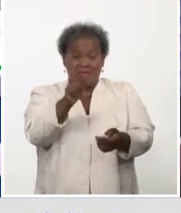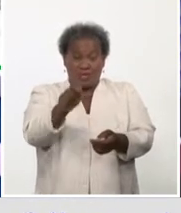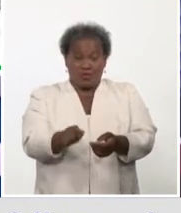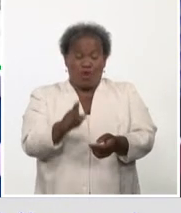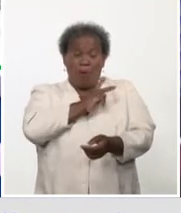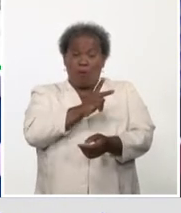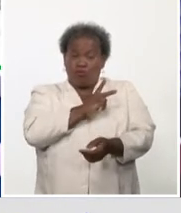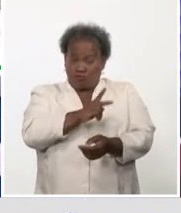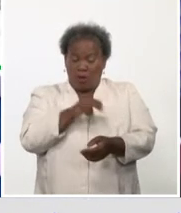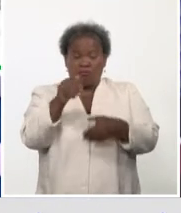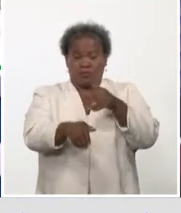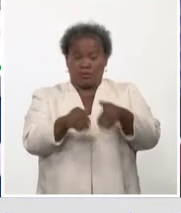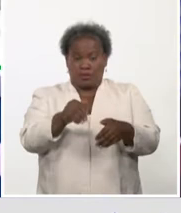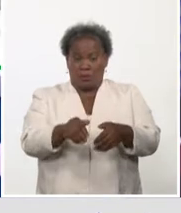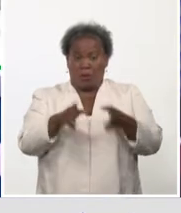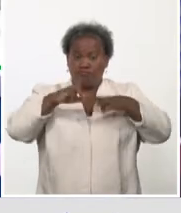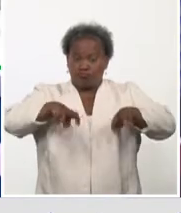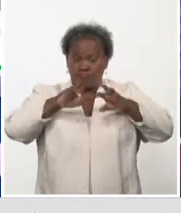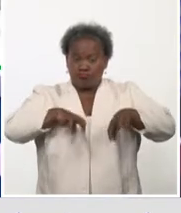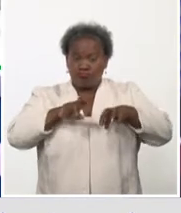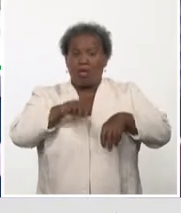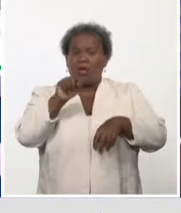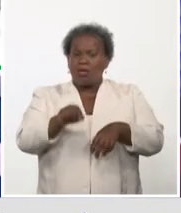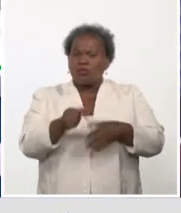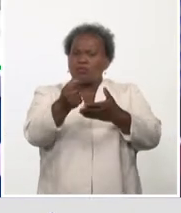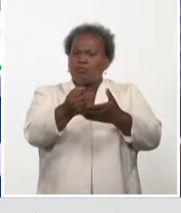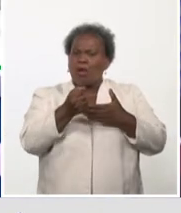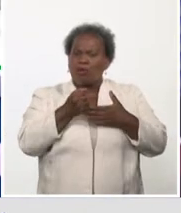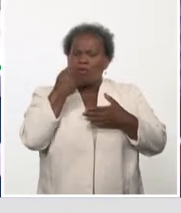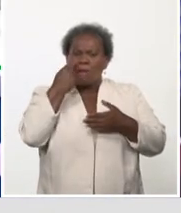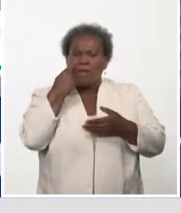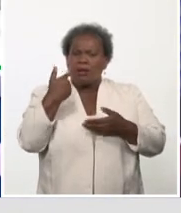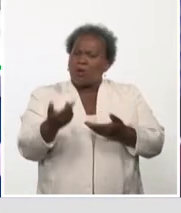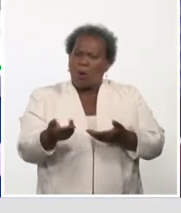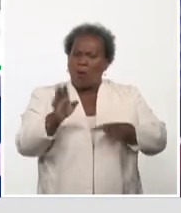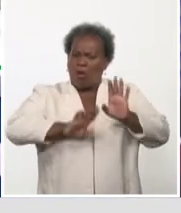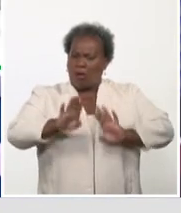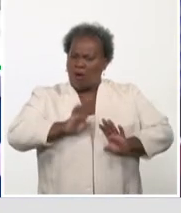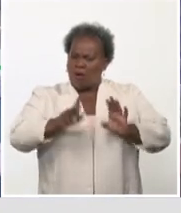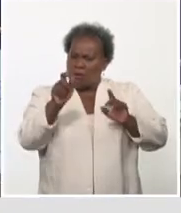proceder permitirá evaluar la eficacia del inmunógeno en las personas.